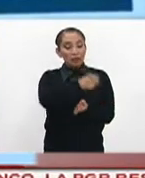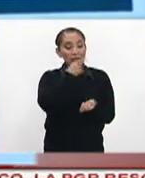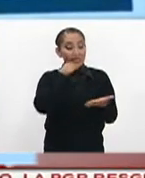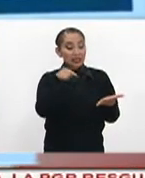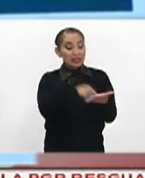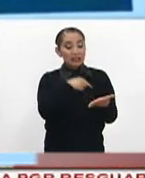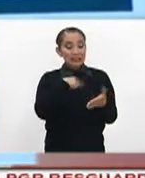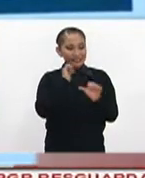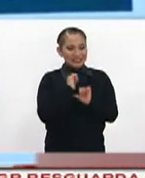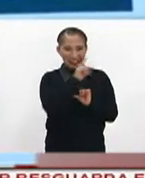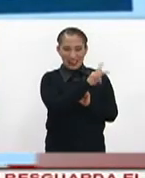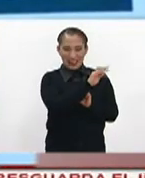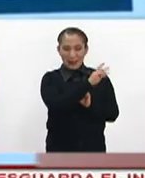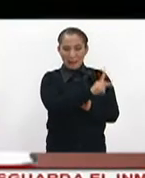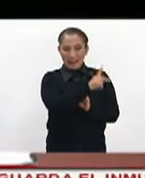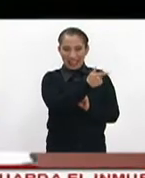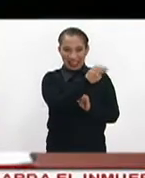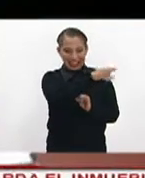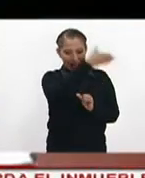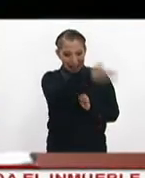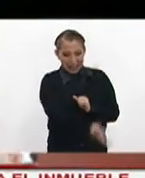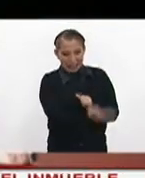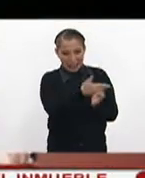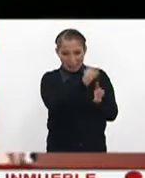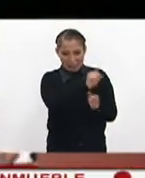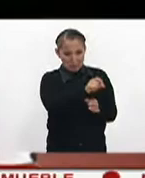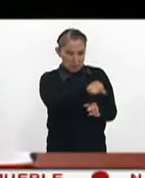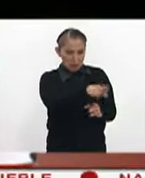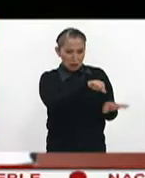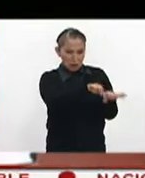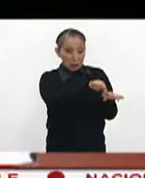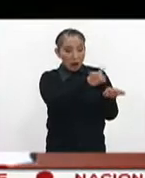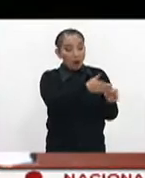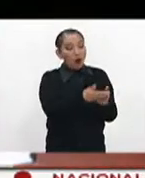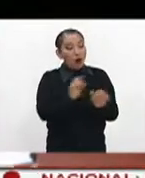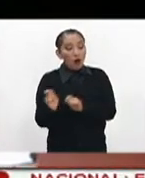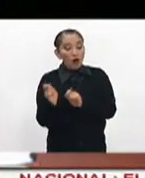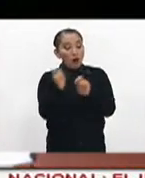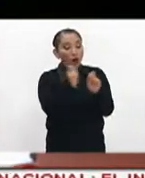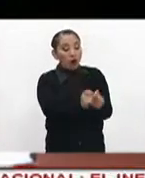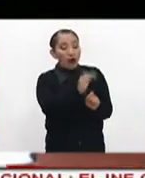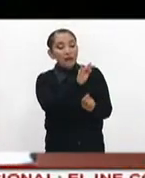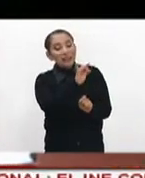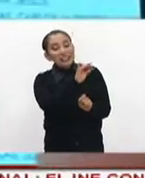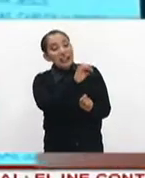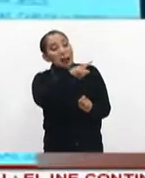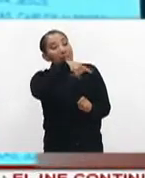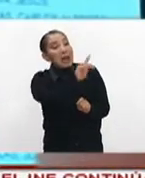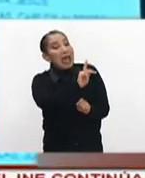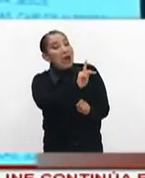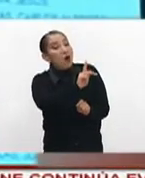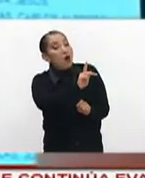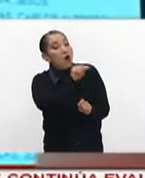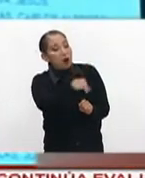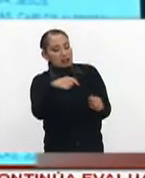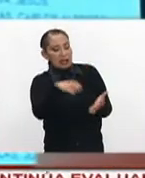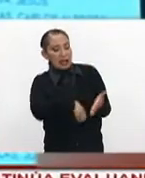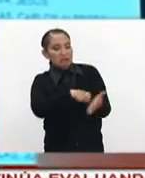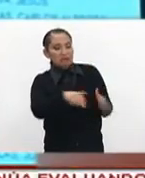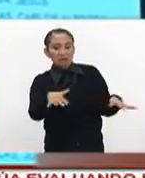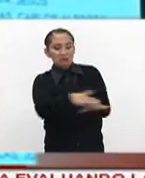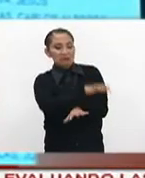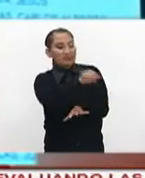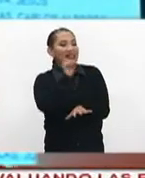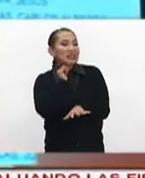establece que el titular de la PGR que se encuentra en funciones será designado Fiscal General. Sin embargo, con esta reforma,